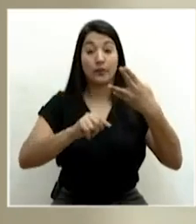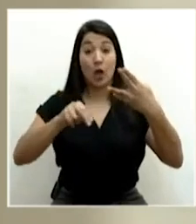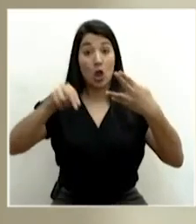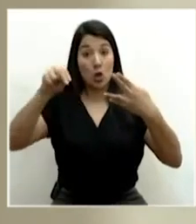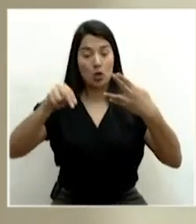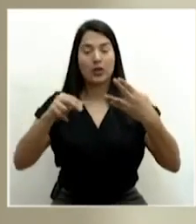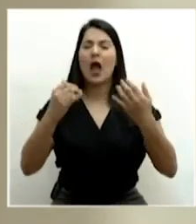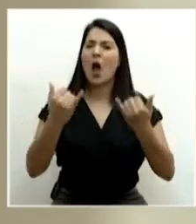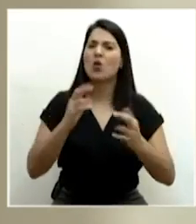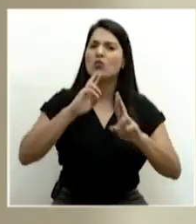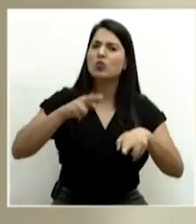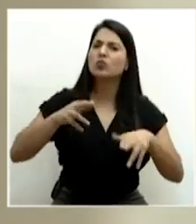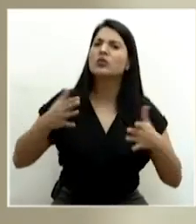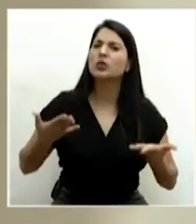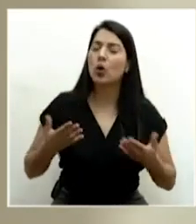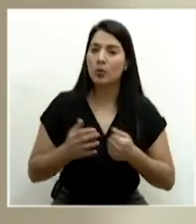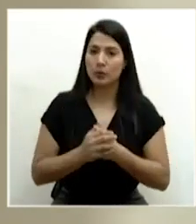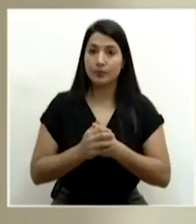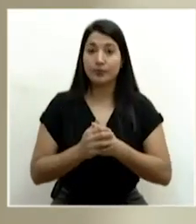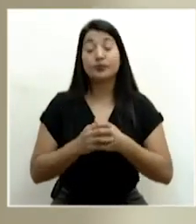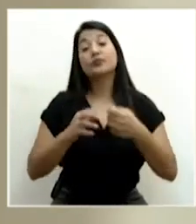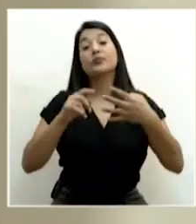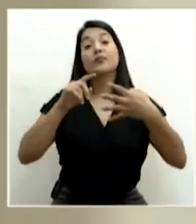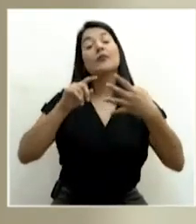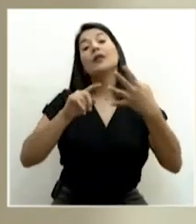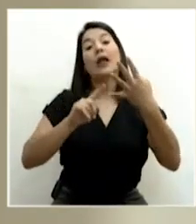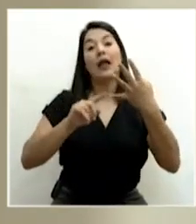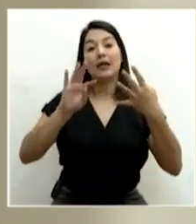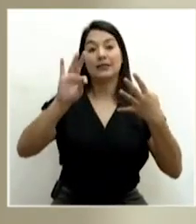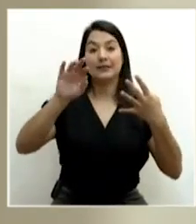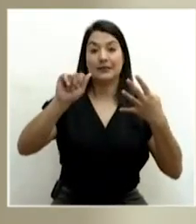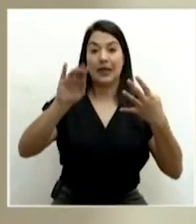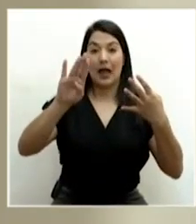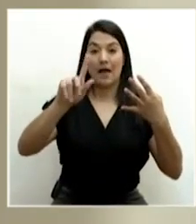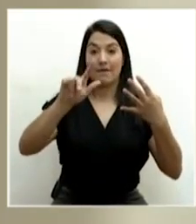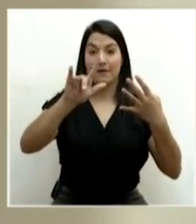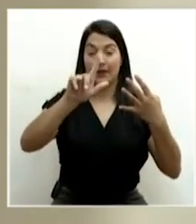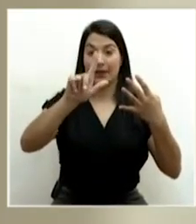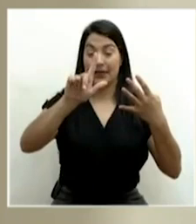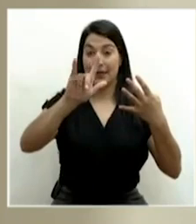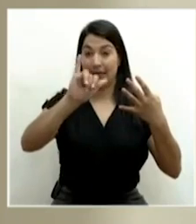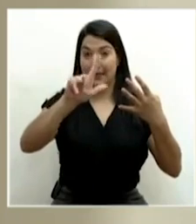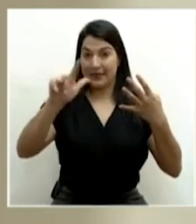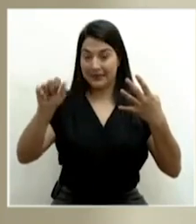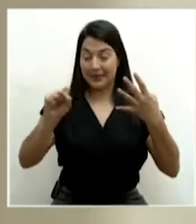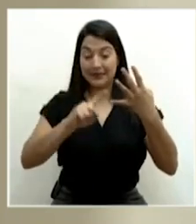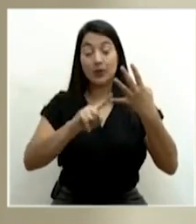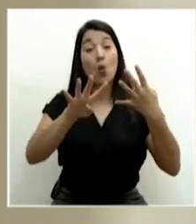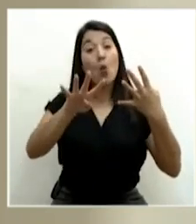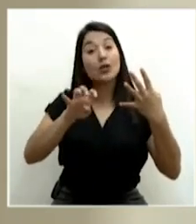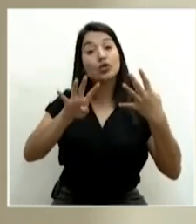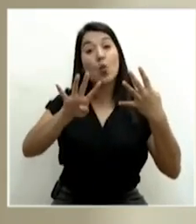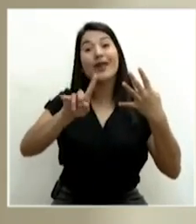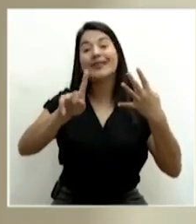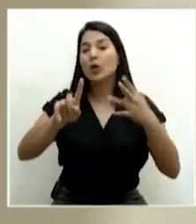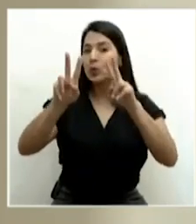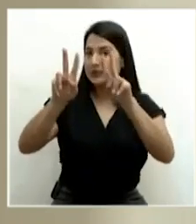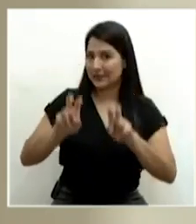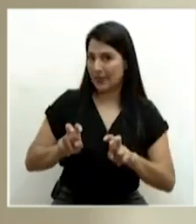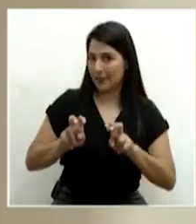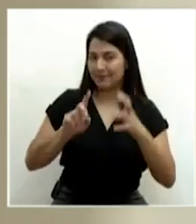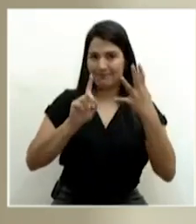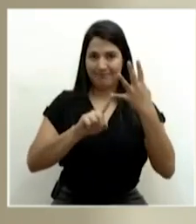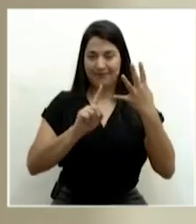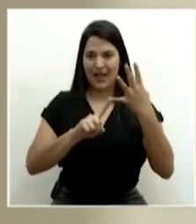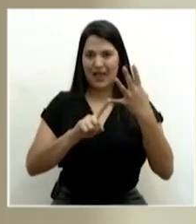los siguientes. En Tablillas se han hecho 441 muestreos, de los